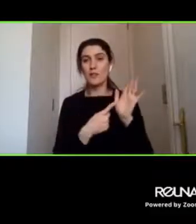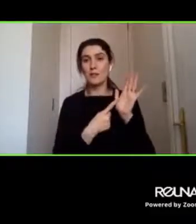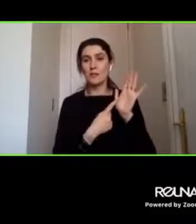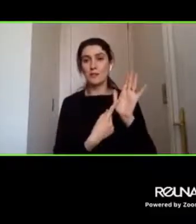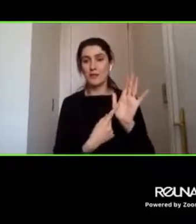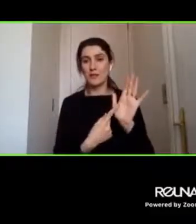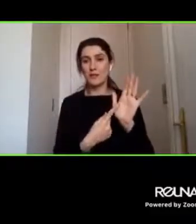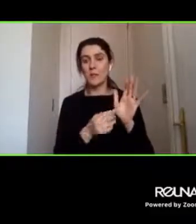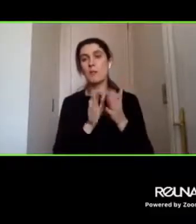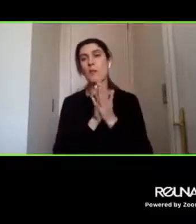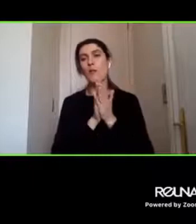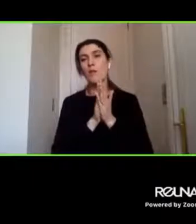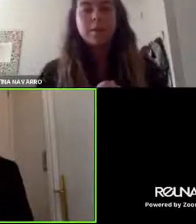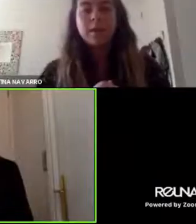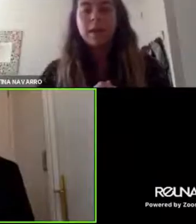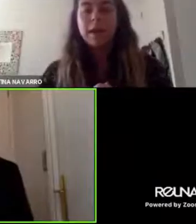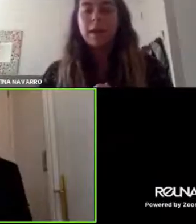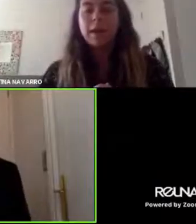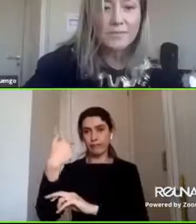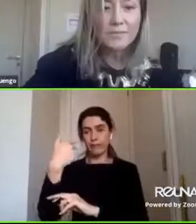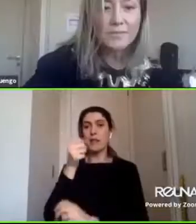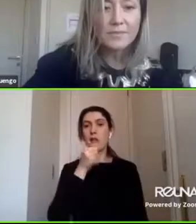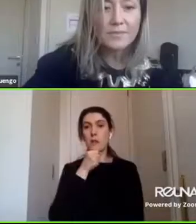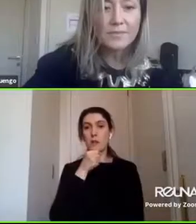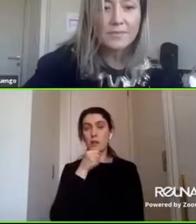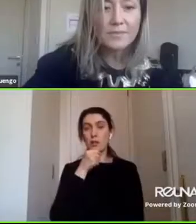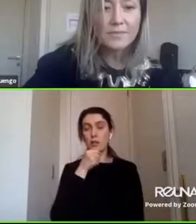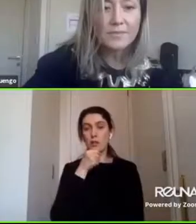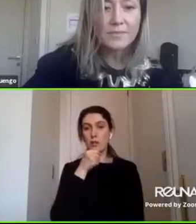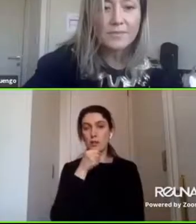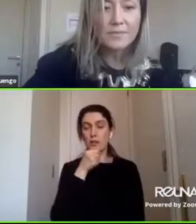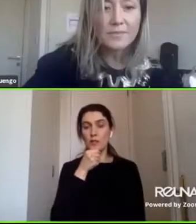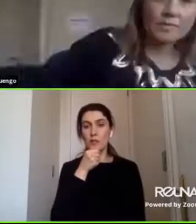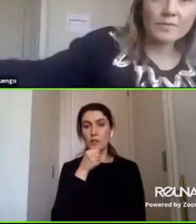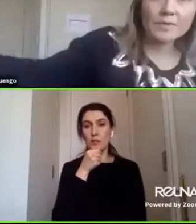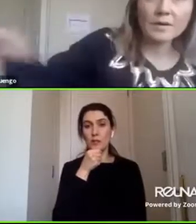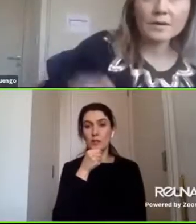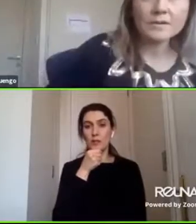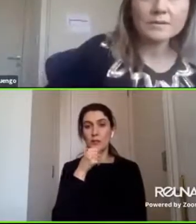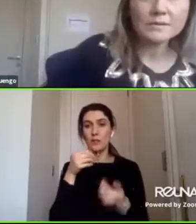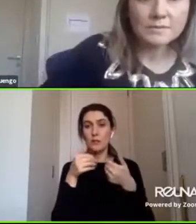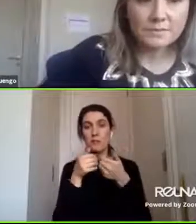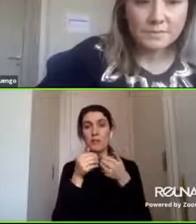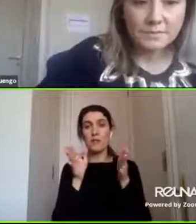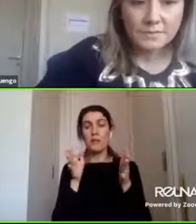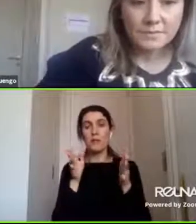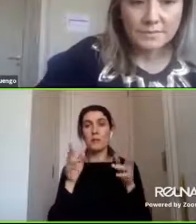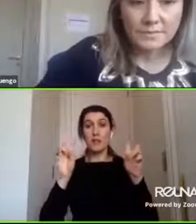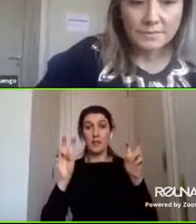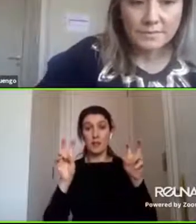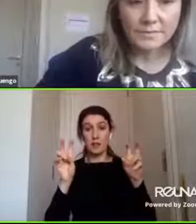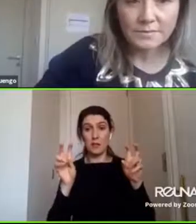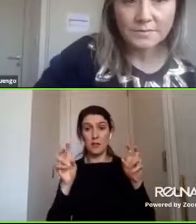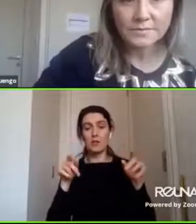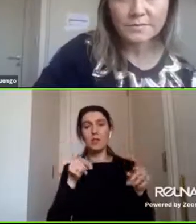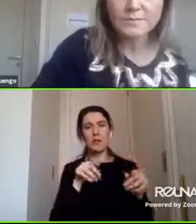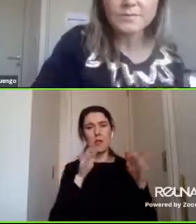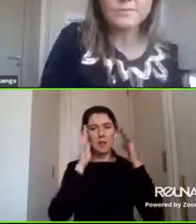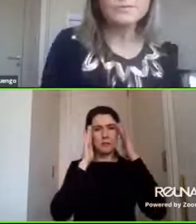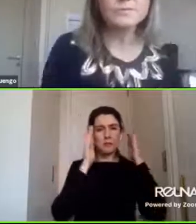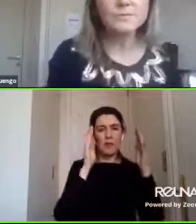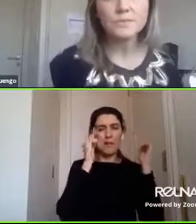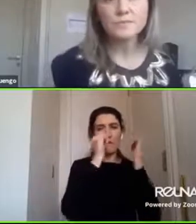sus micrófonos para que vayamos abriendo un poco este tema entre estas tres perspectivas que han sido súper interesantes